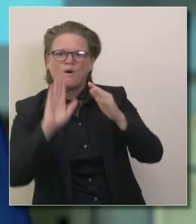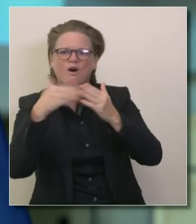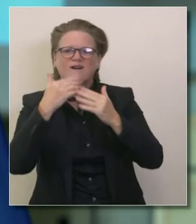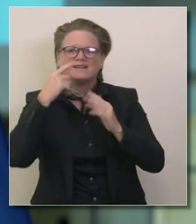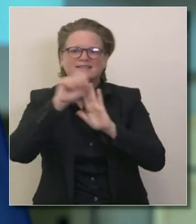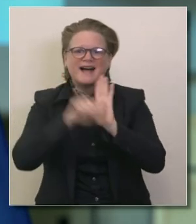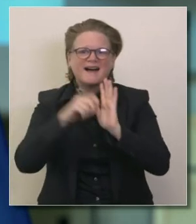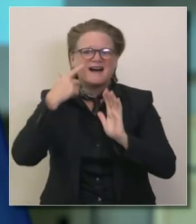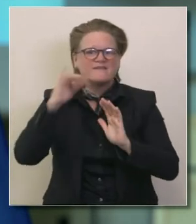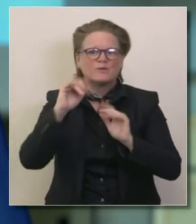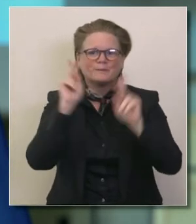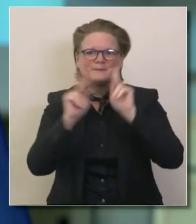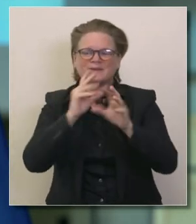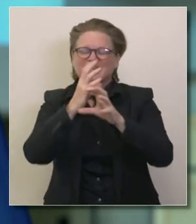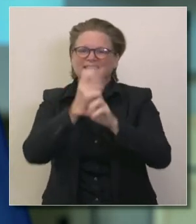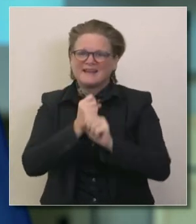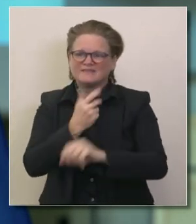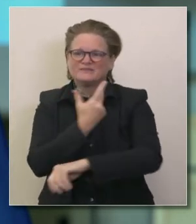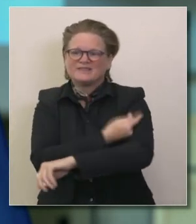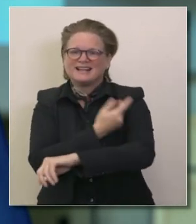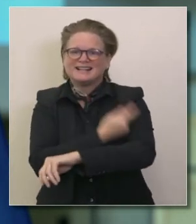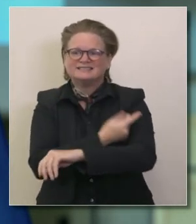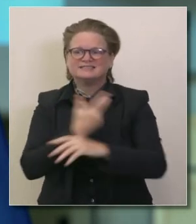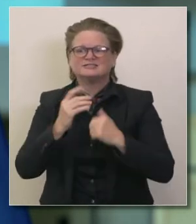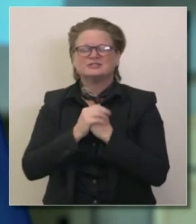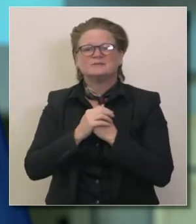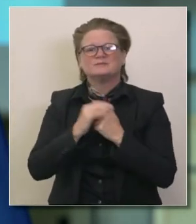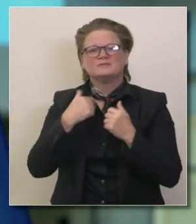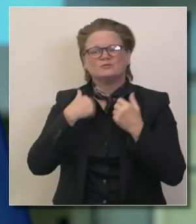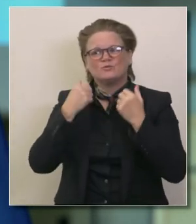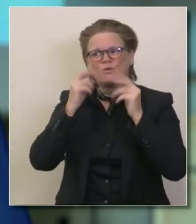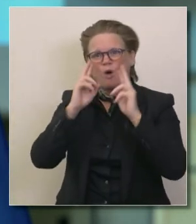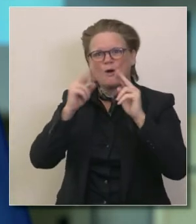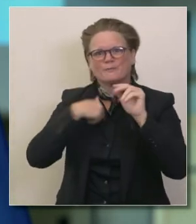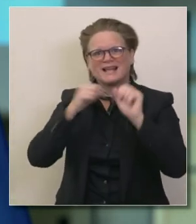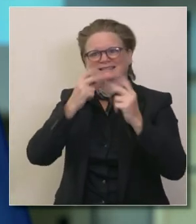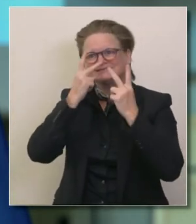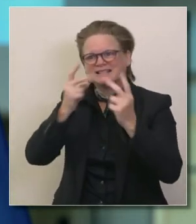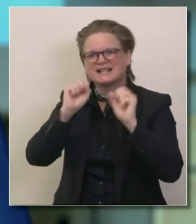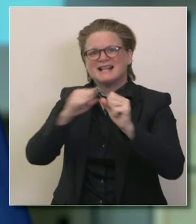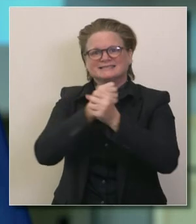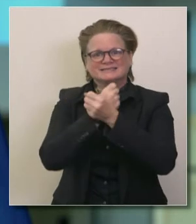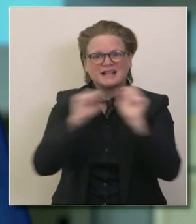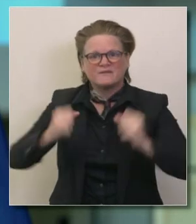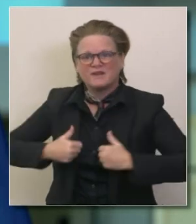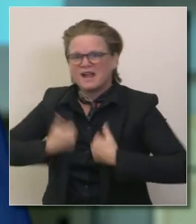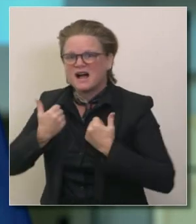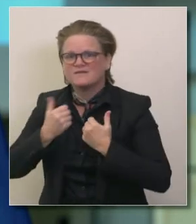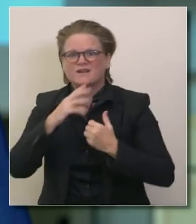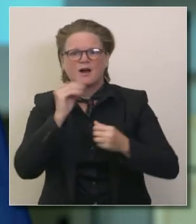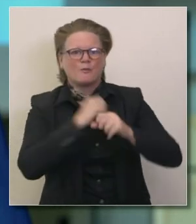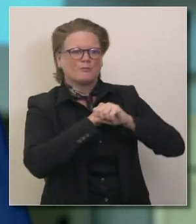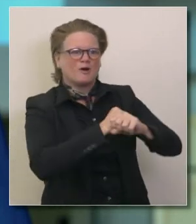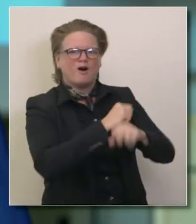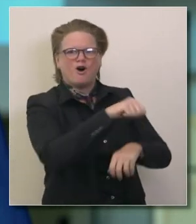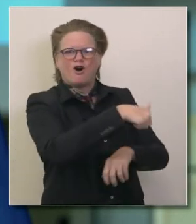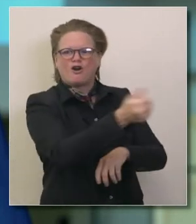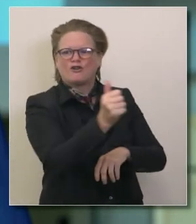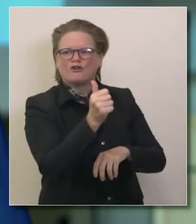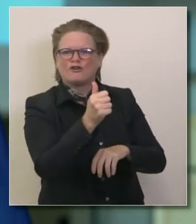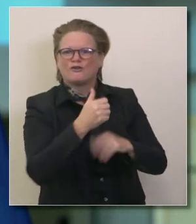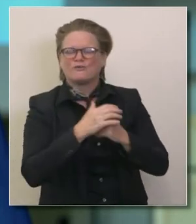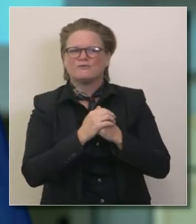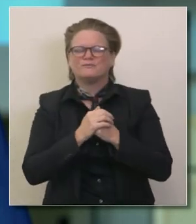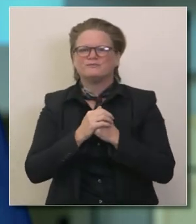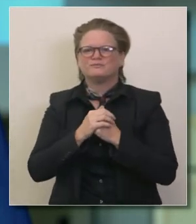importante para ayudarnos a conservar y salvaguardar vidas ayudándonos a crear ese espacio necesario en nuestro sistema de